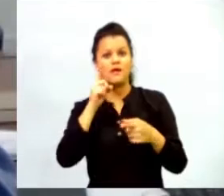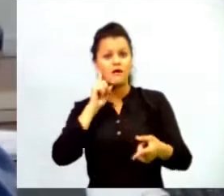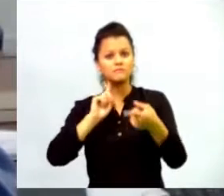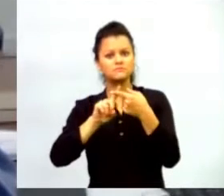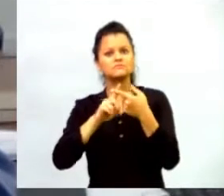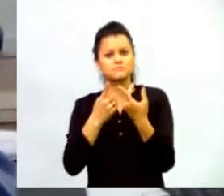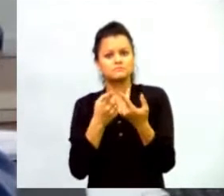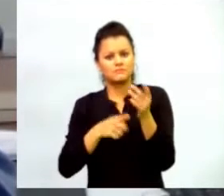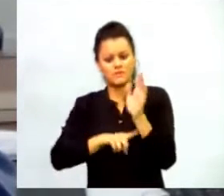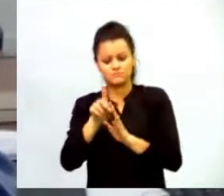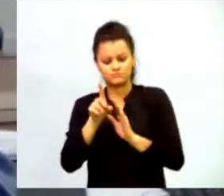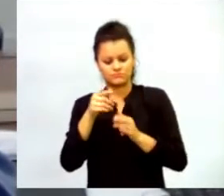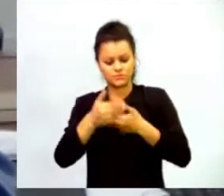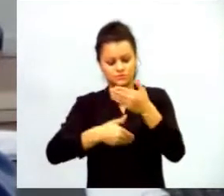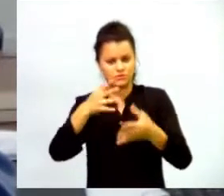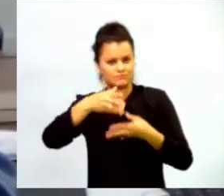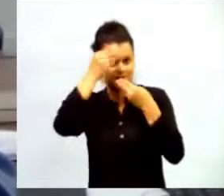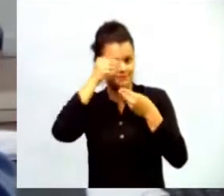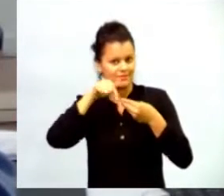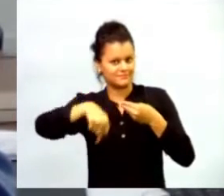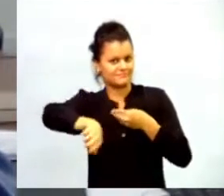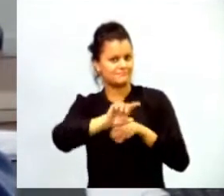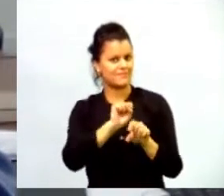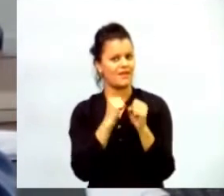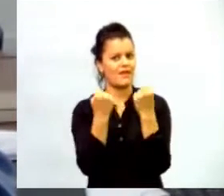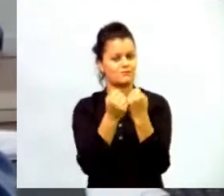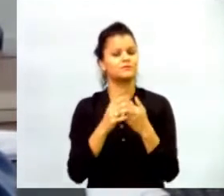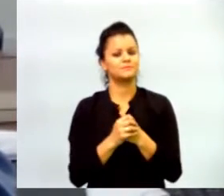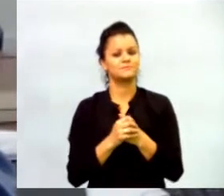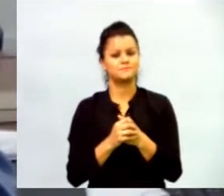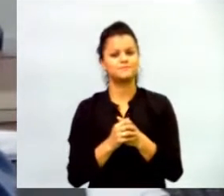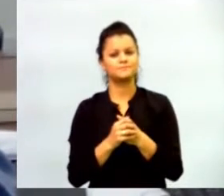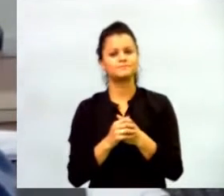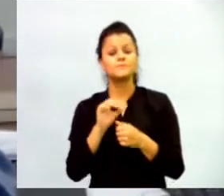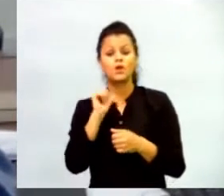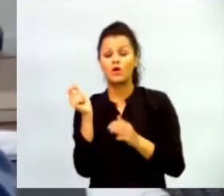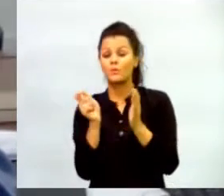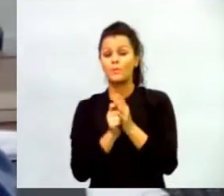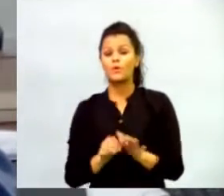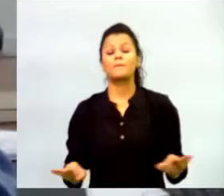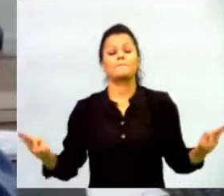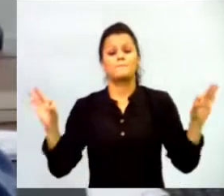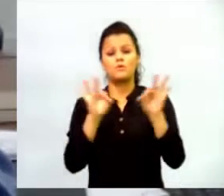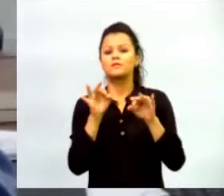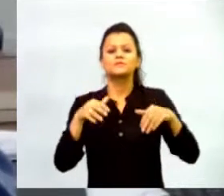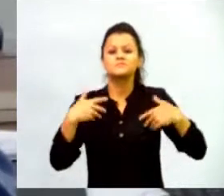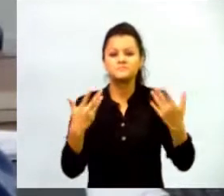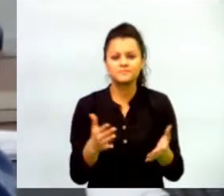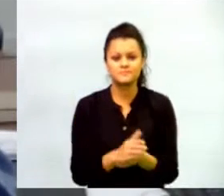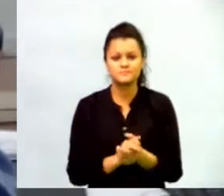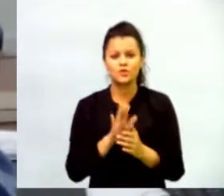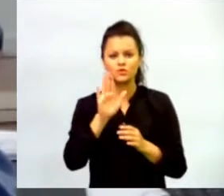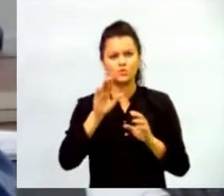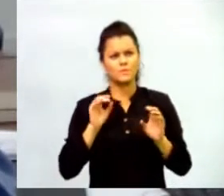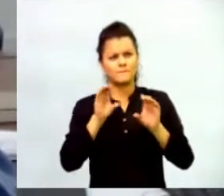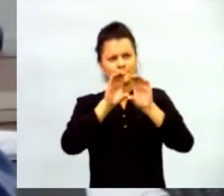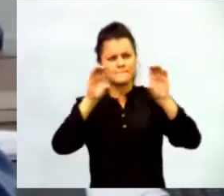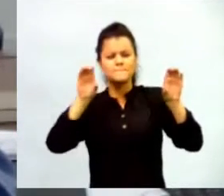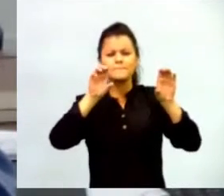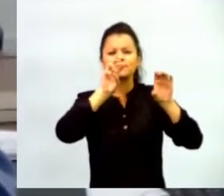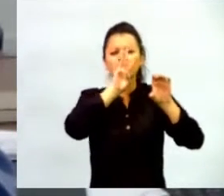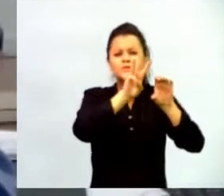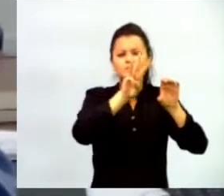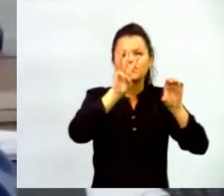Otro componente muy importante y que creo que la mayoría de los docentes que nos acompañan conocen es el portal educativo www